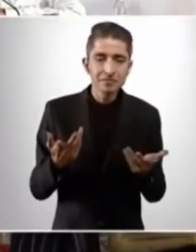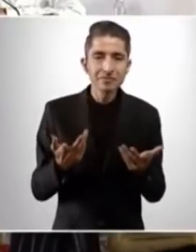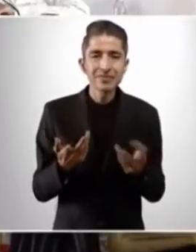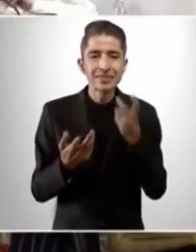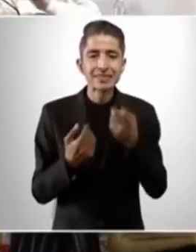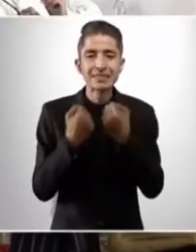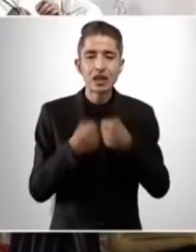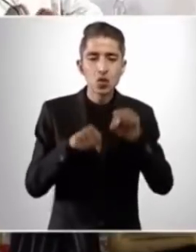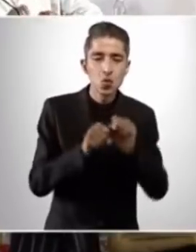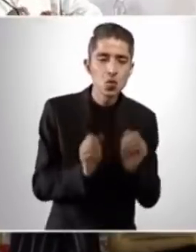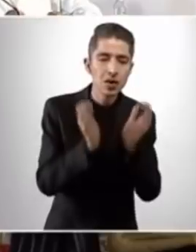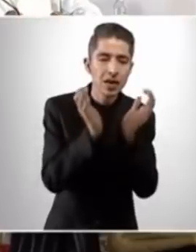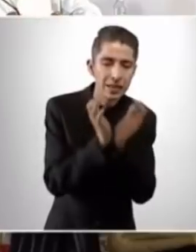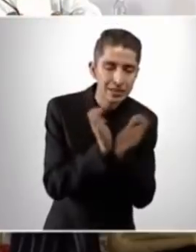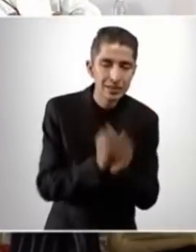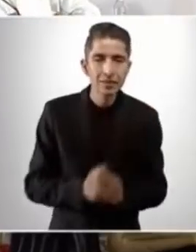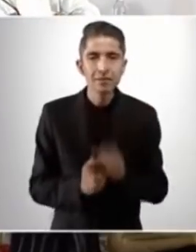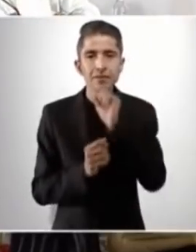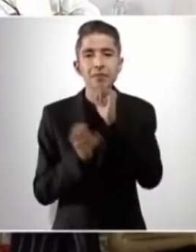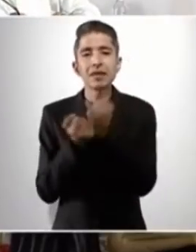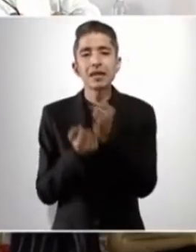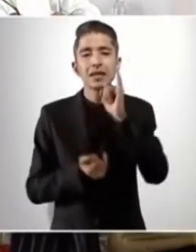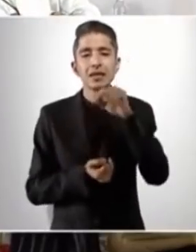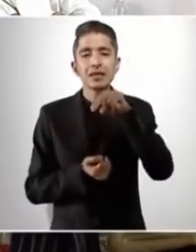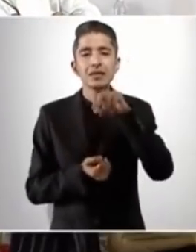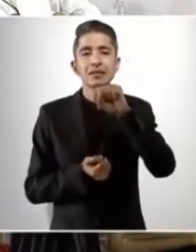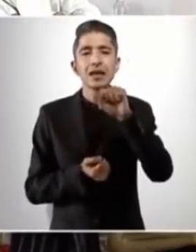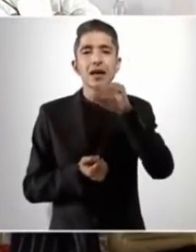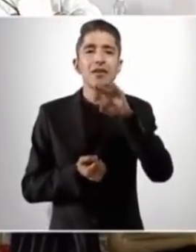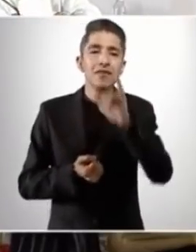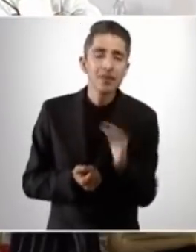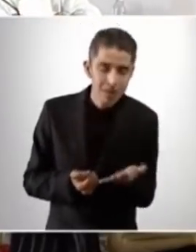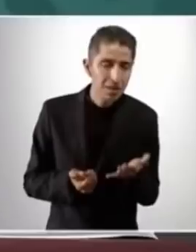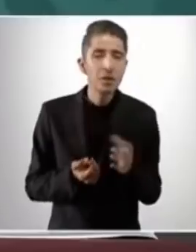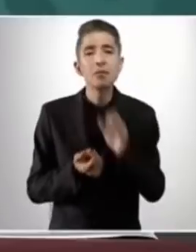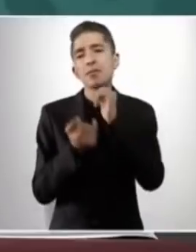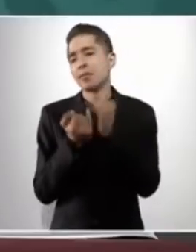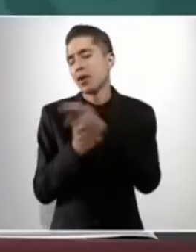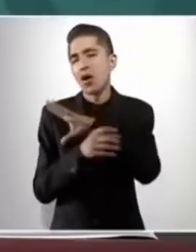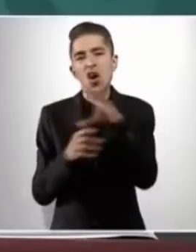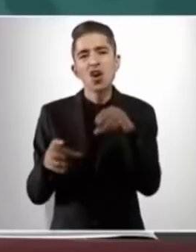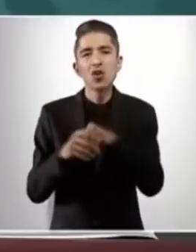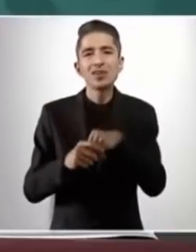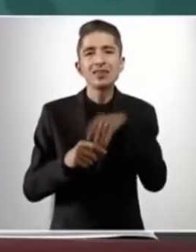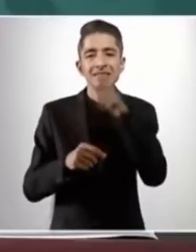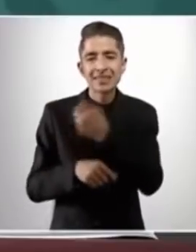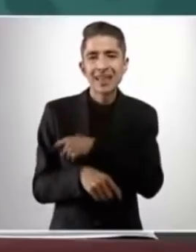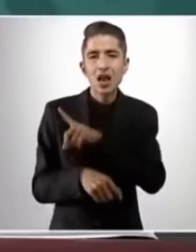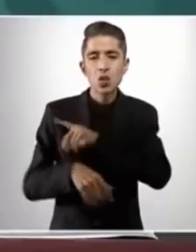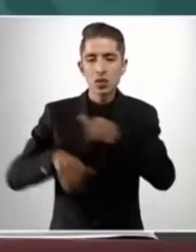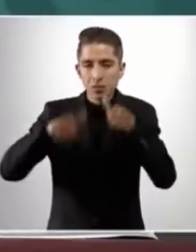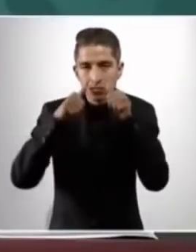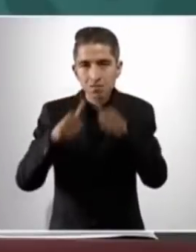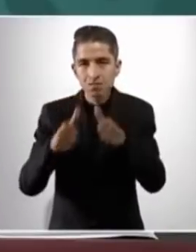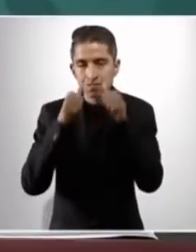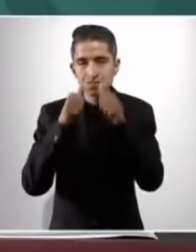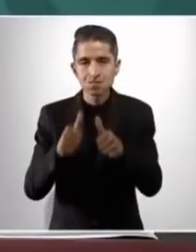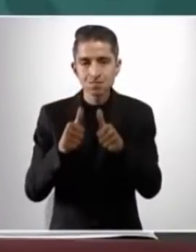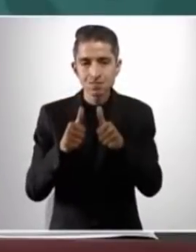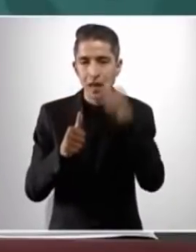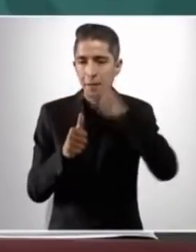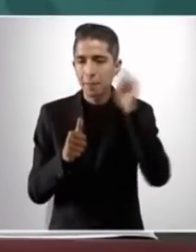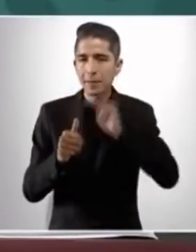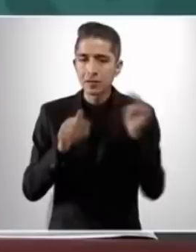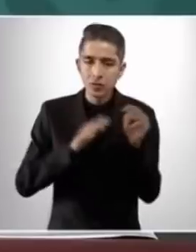ver con el Seguro, tiene que ver con el Insabi, tiene que ver con todos los servicios de salud en